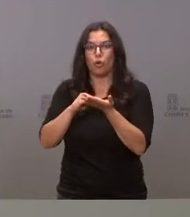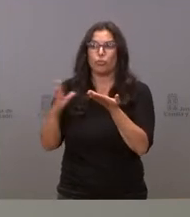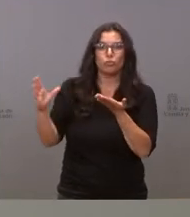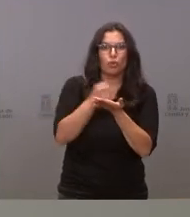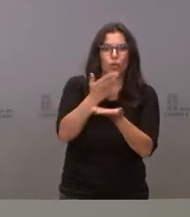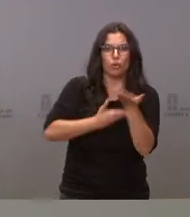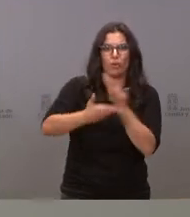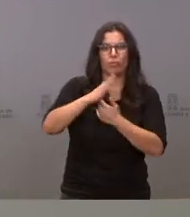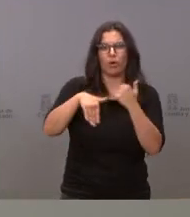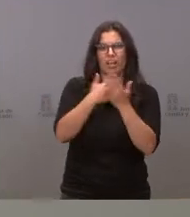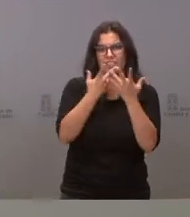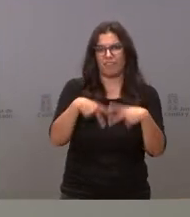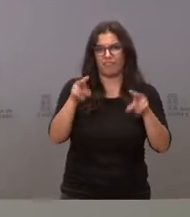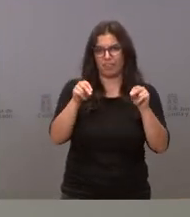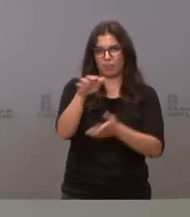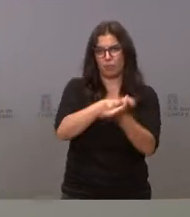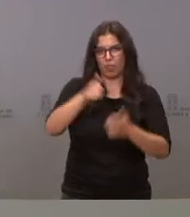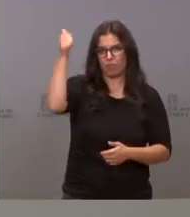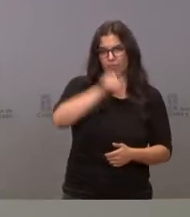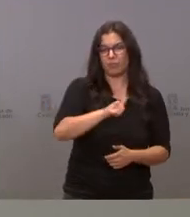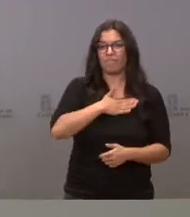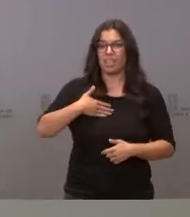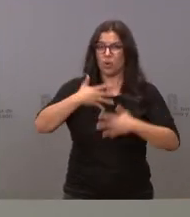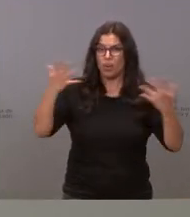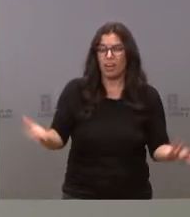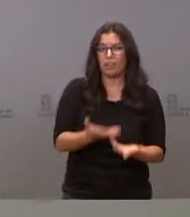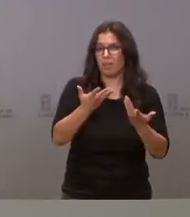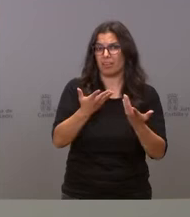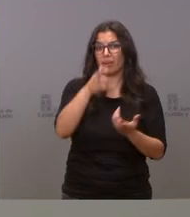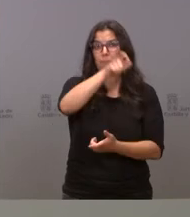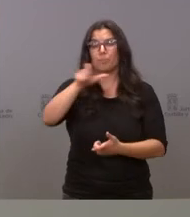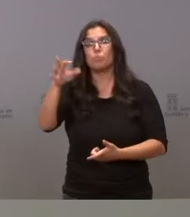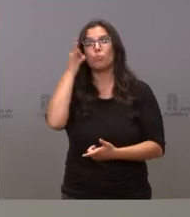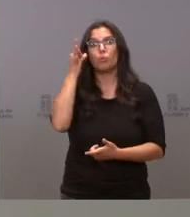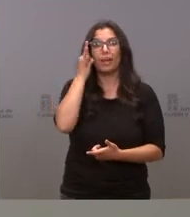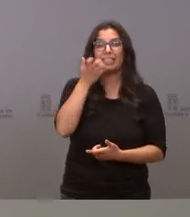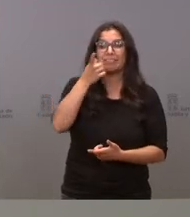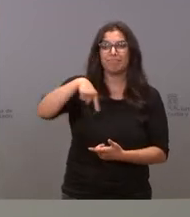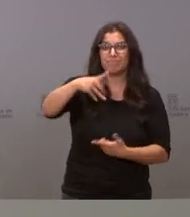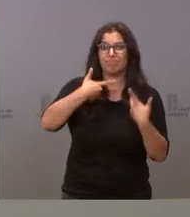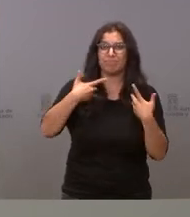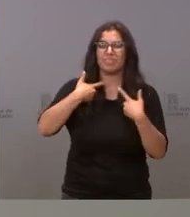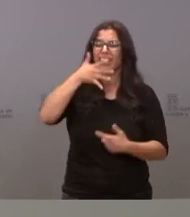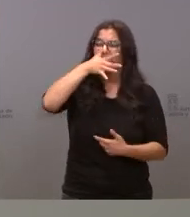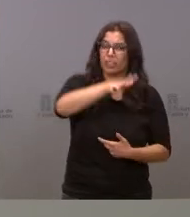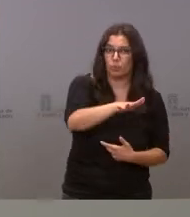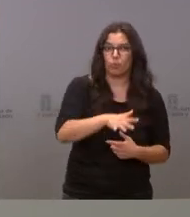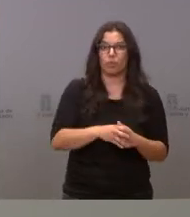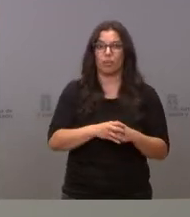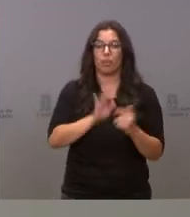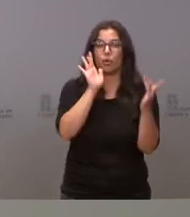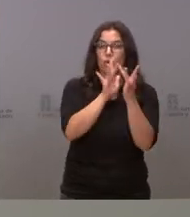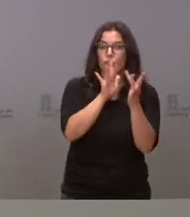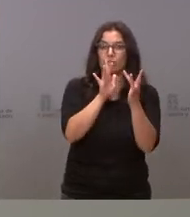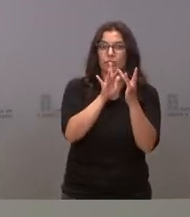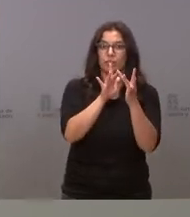a acabar con ella. Quiero animar claramente a las mujeres a denunciar este tipo de hechos, contactar